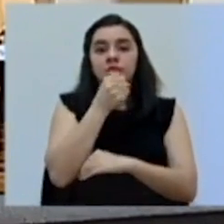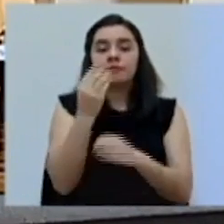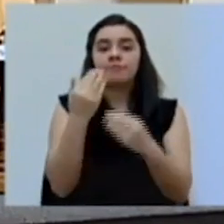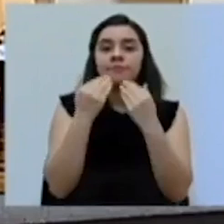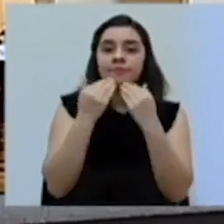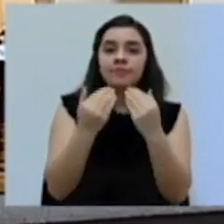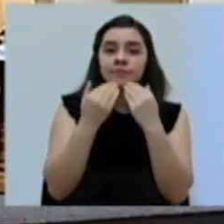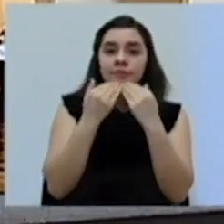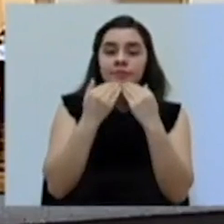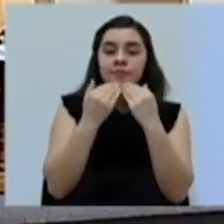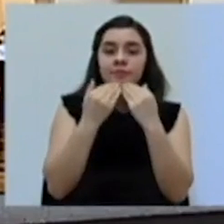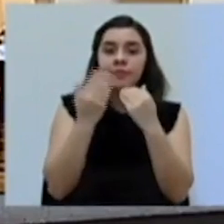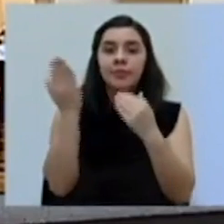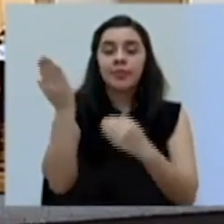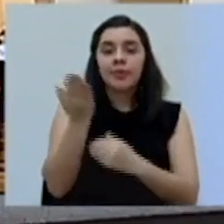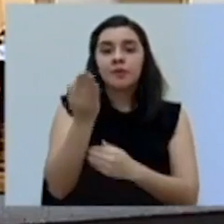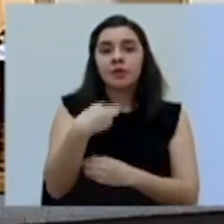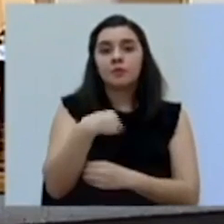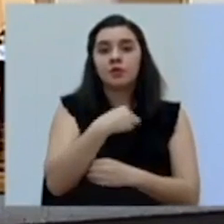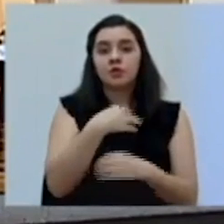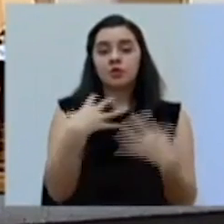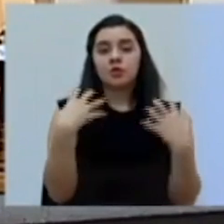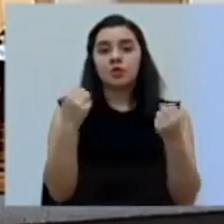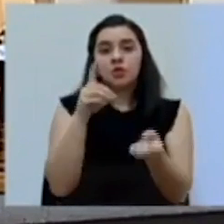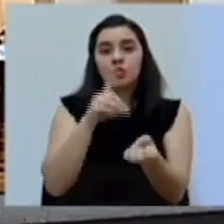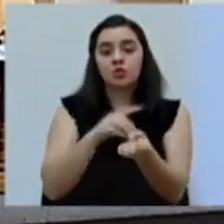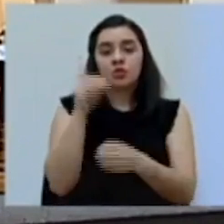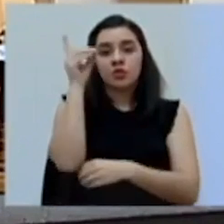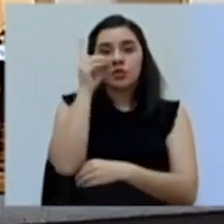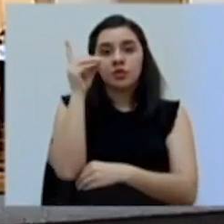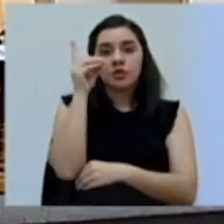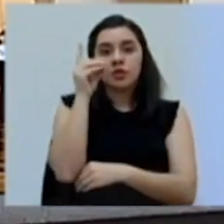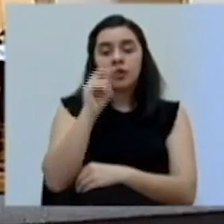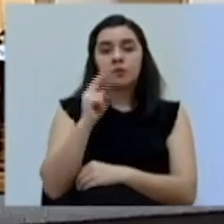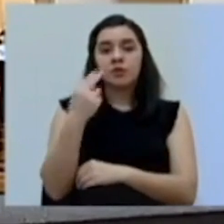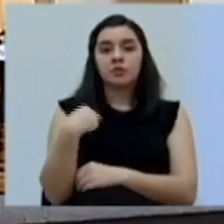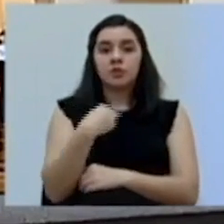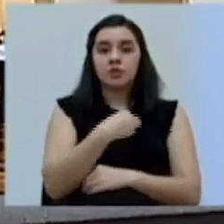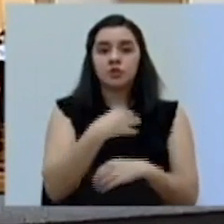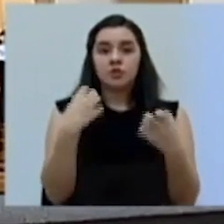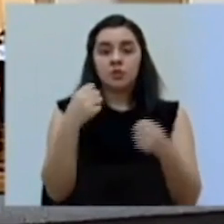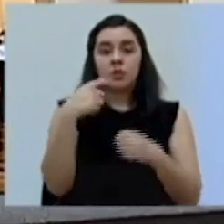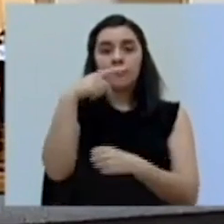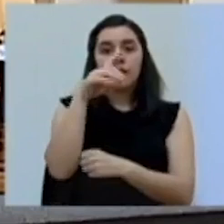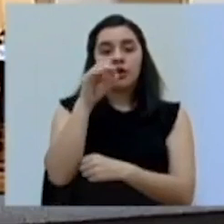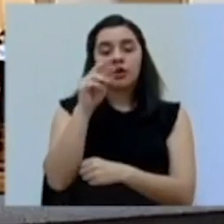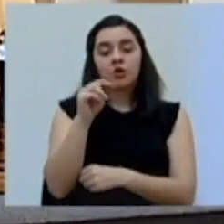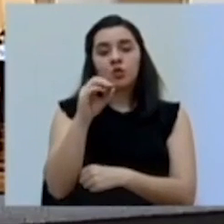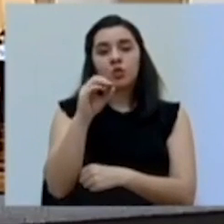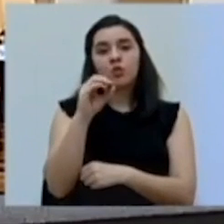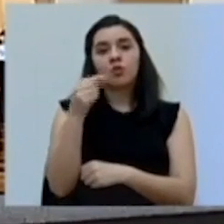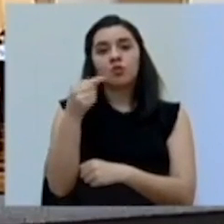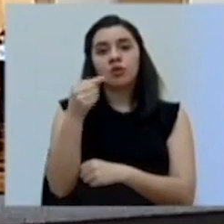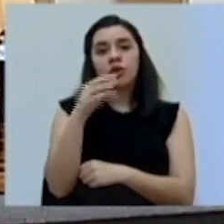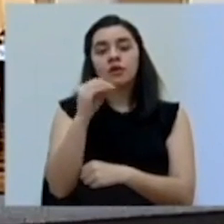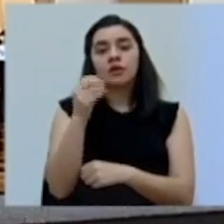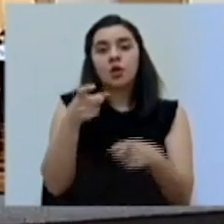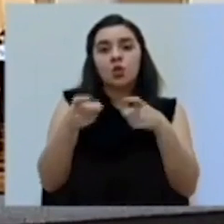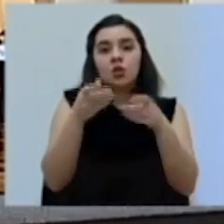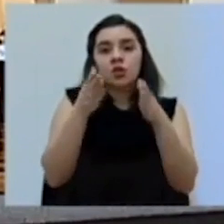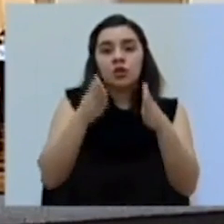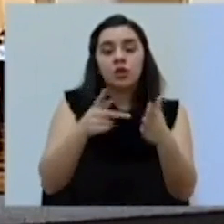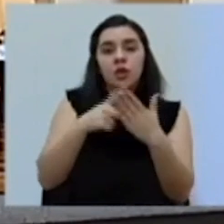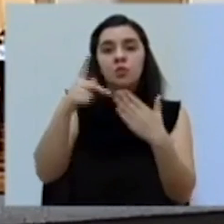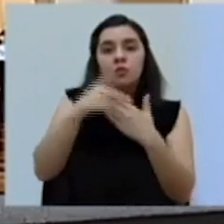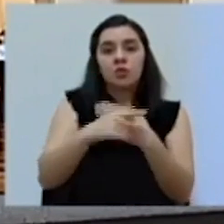agradecemos la presencia al ministro de Salud, el doctor Daniel Salas, el viceministro de Salud, el doctor Pedro González, la coordinadora